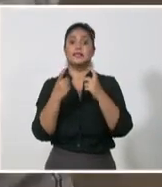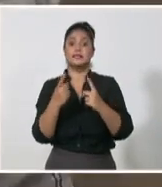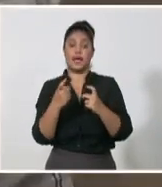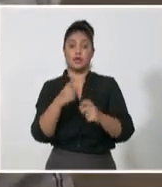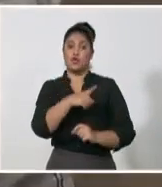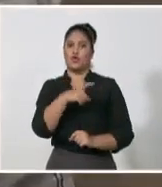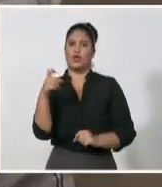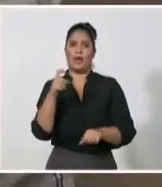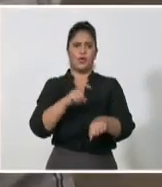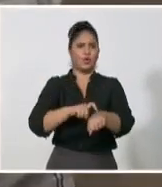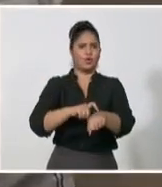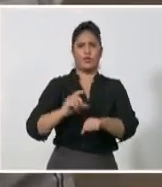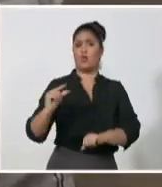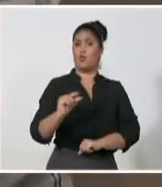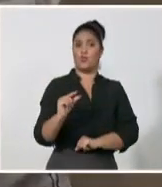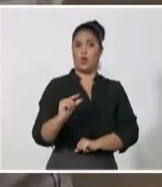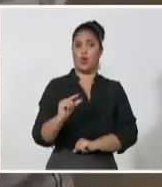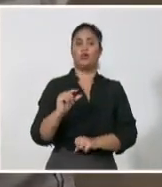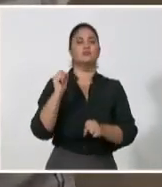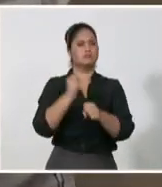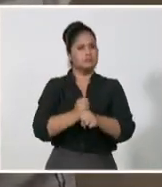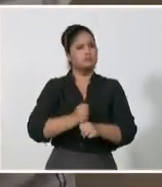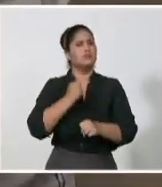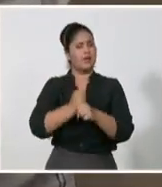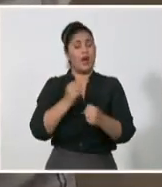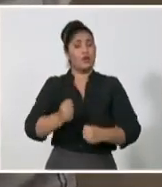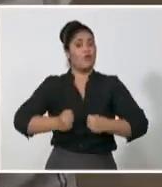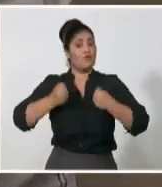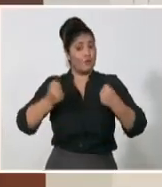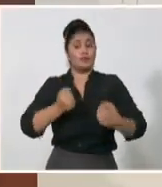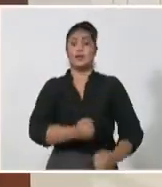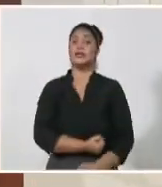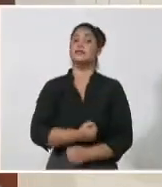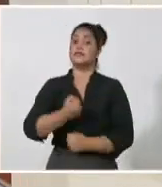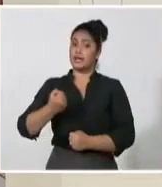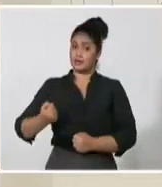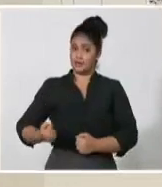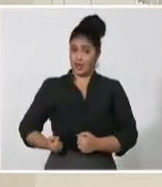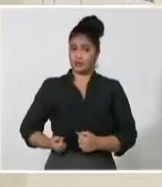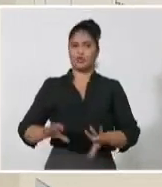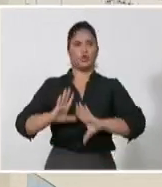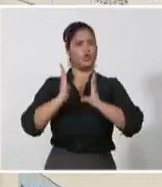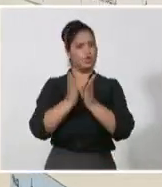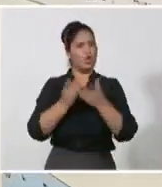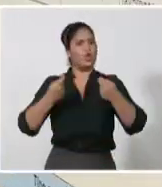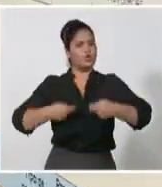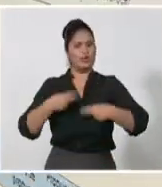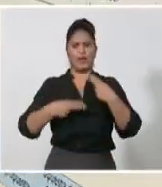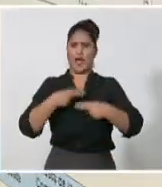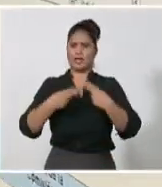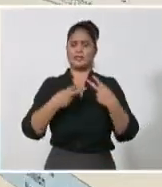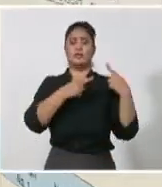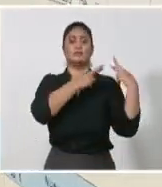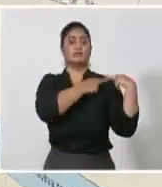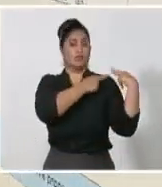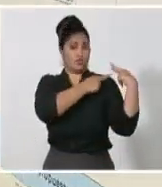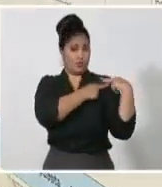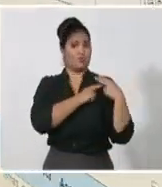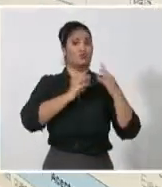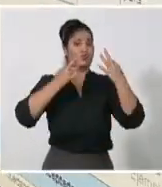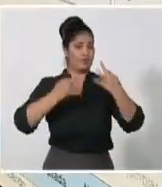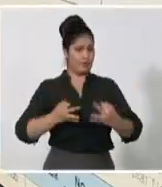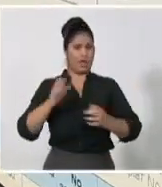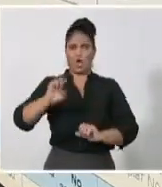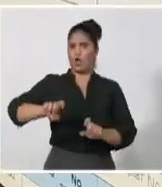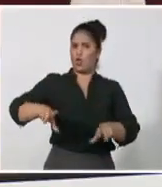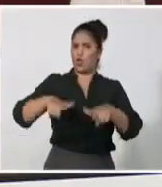posible despegue porque el desarrollo de la economía cubana depende de cuánto pueda hacer el sistema empresarial sobre este tema y el de la necesidad